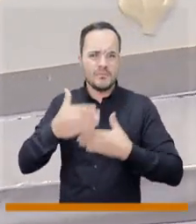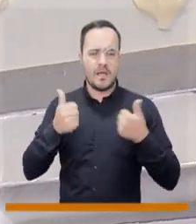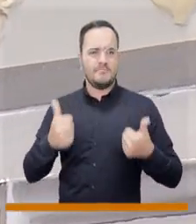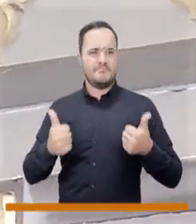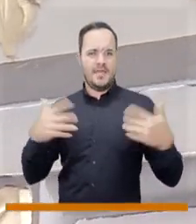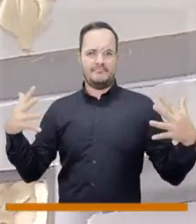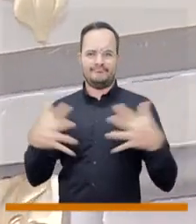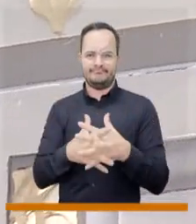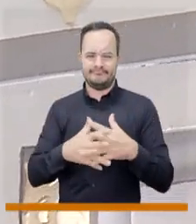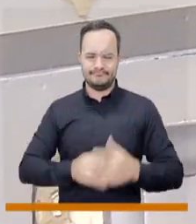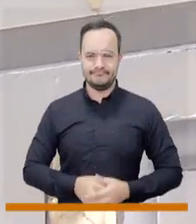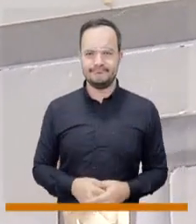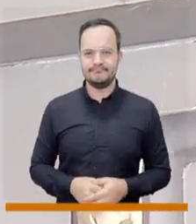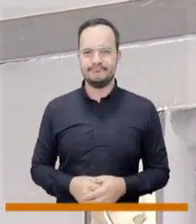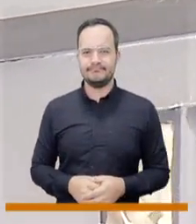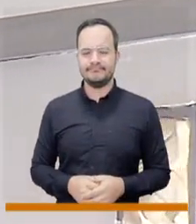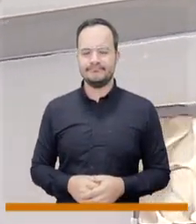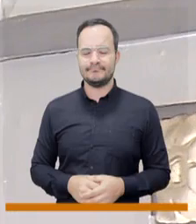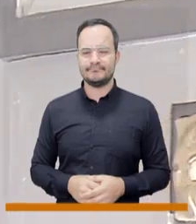a la ciudadanía